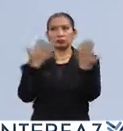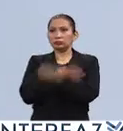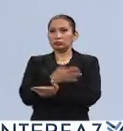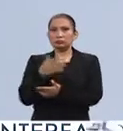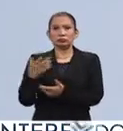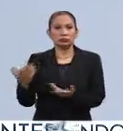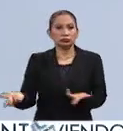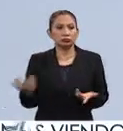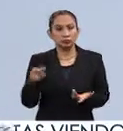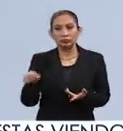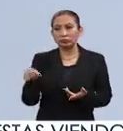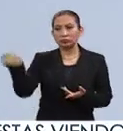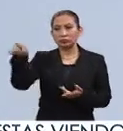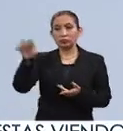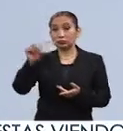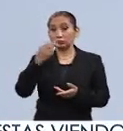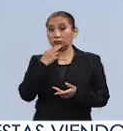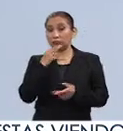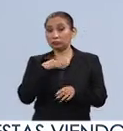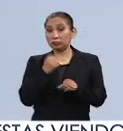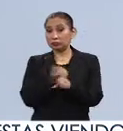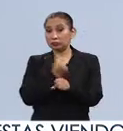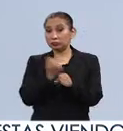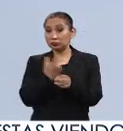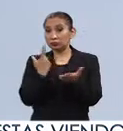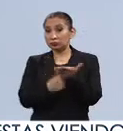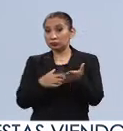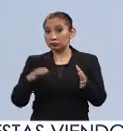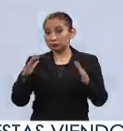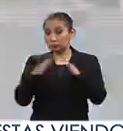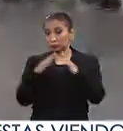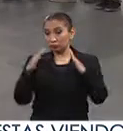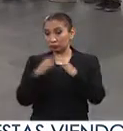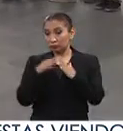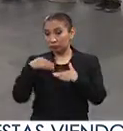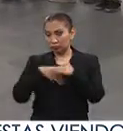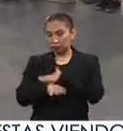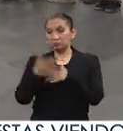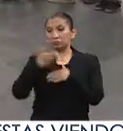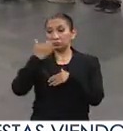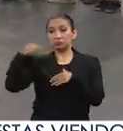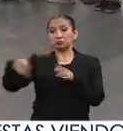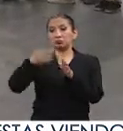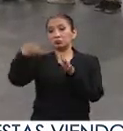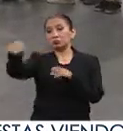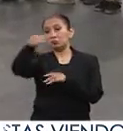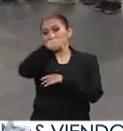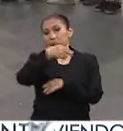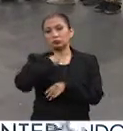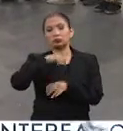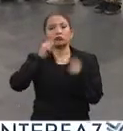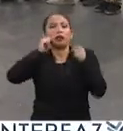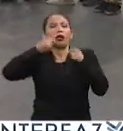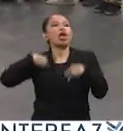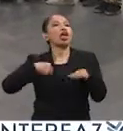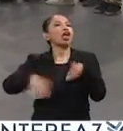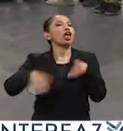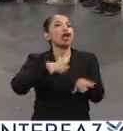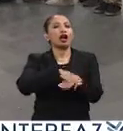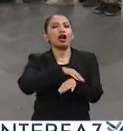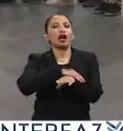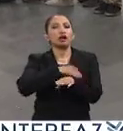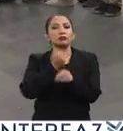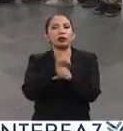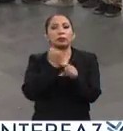pues ellas no usan zapatos dentro de las casas y es una práctica muy común y nosotros, yo entré con mi